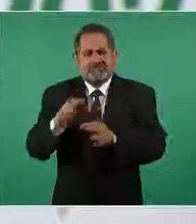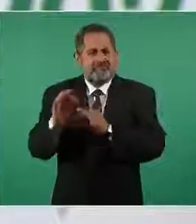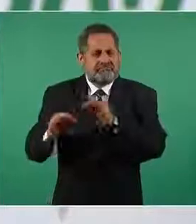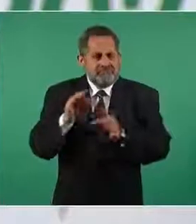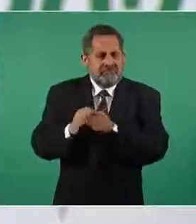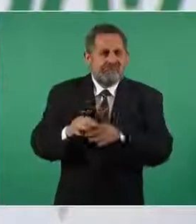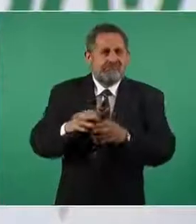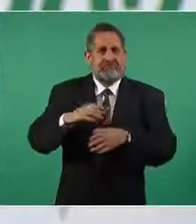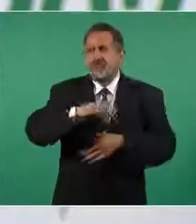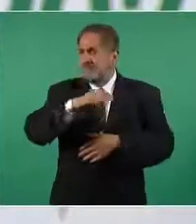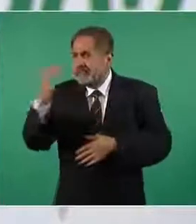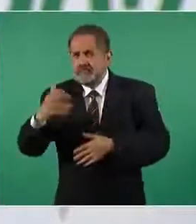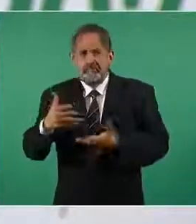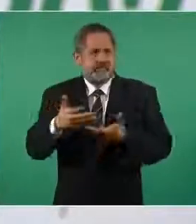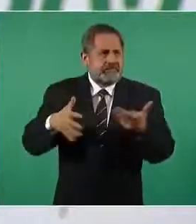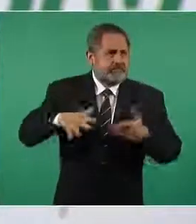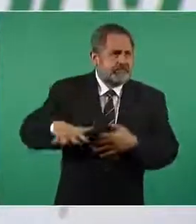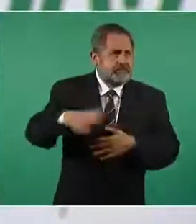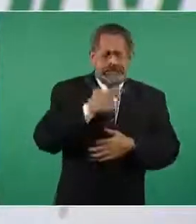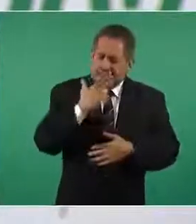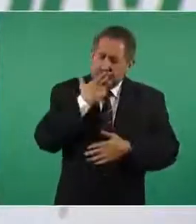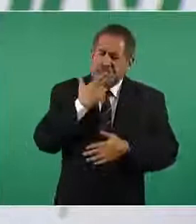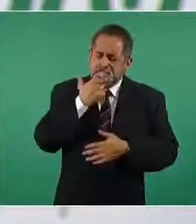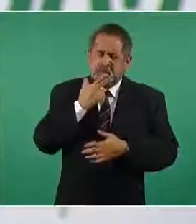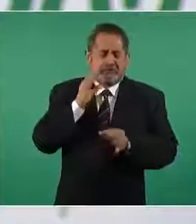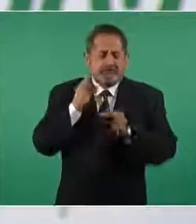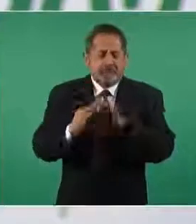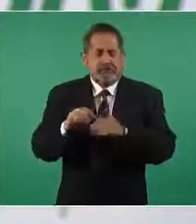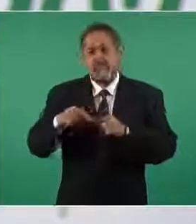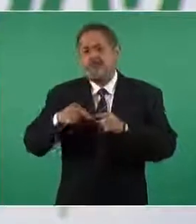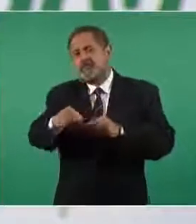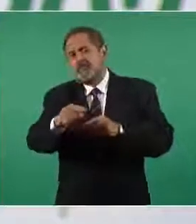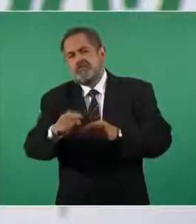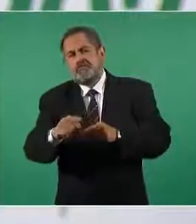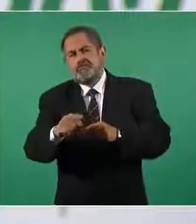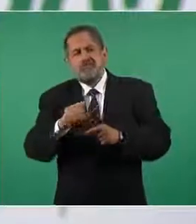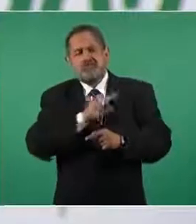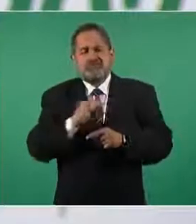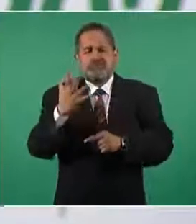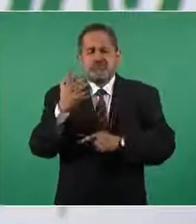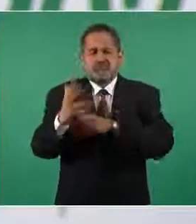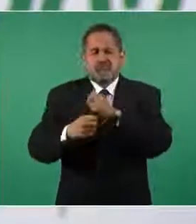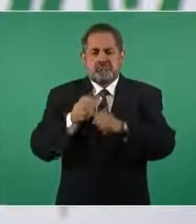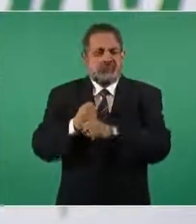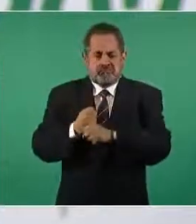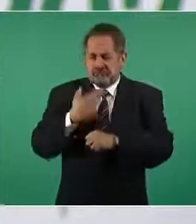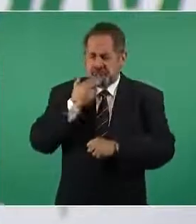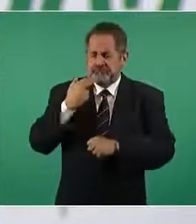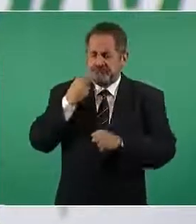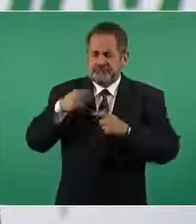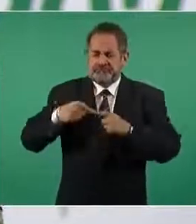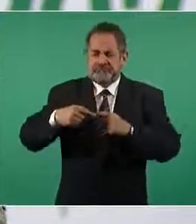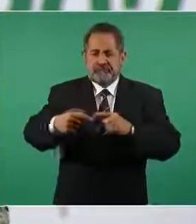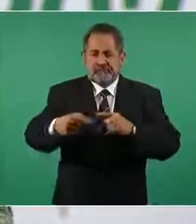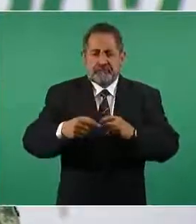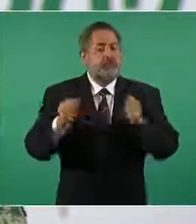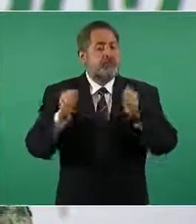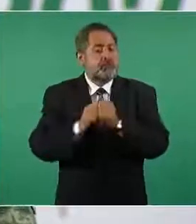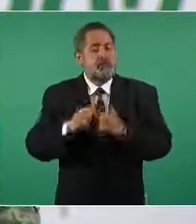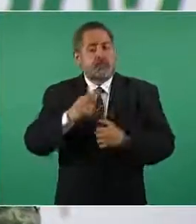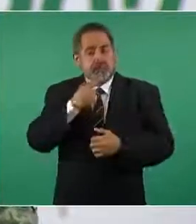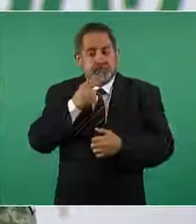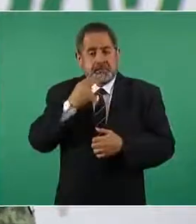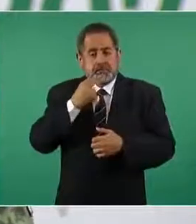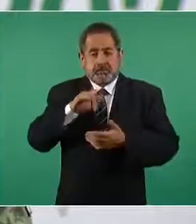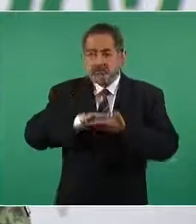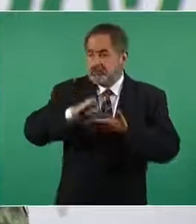el lado tierra de manera funcional en un horizonte de 50 años o más y esto es importante mencionarlo utilizando de manera eficiente